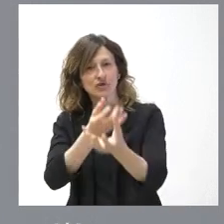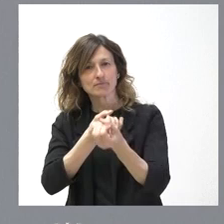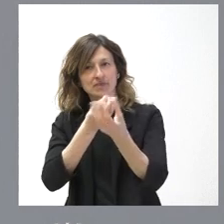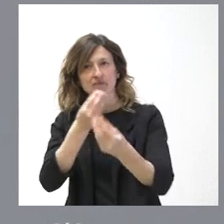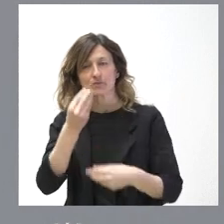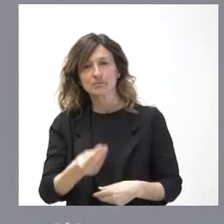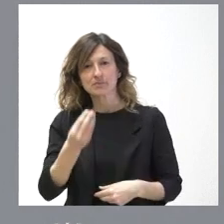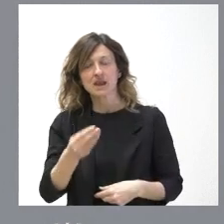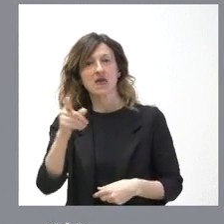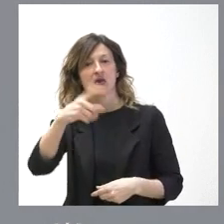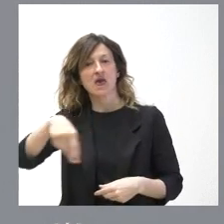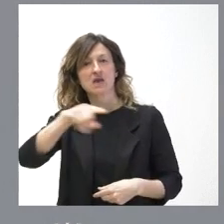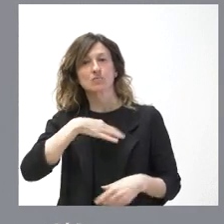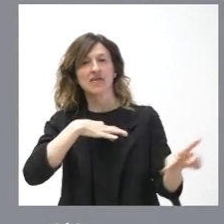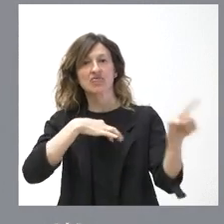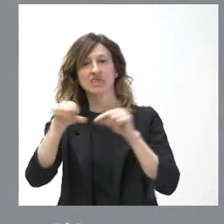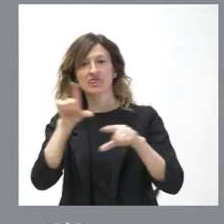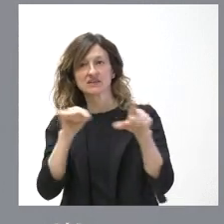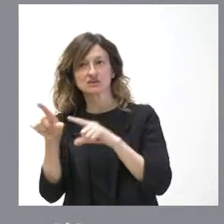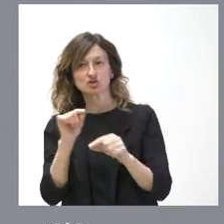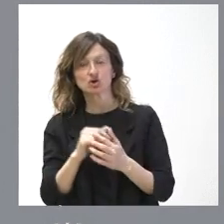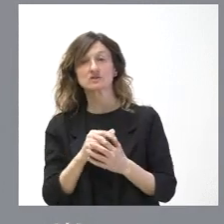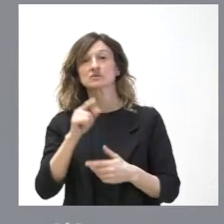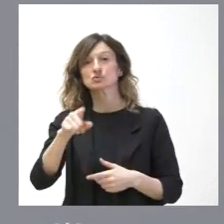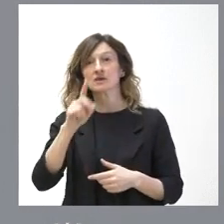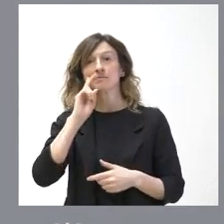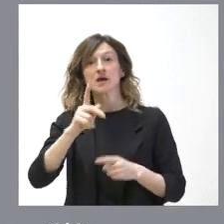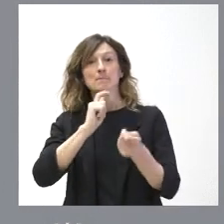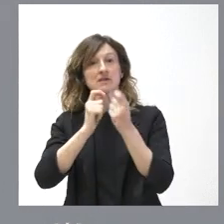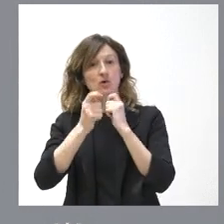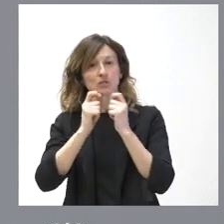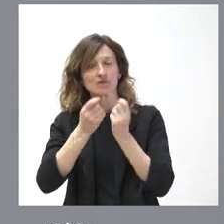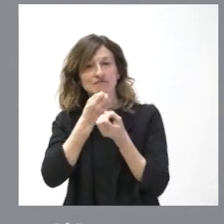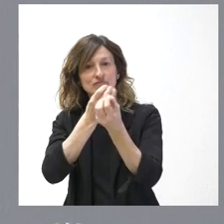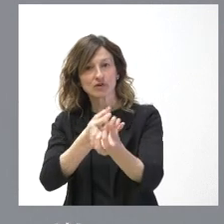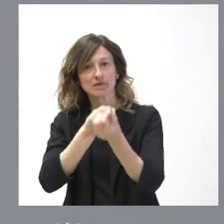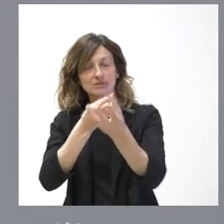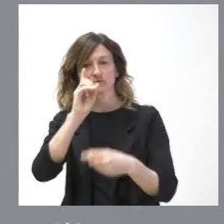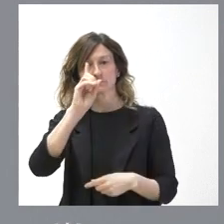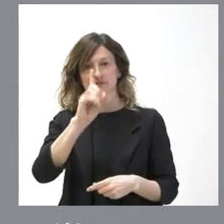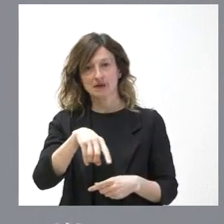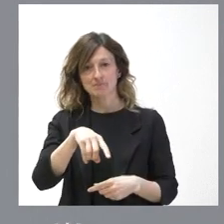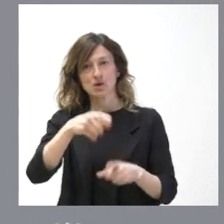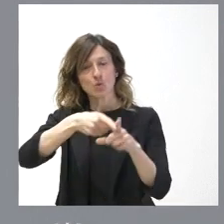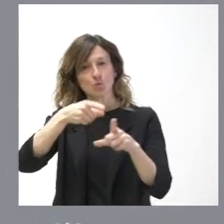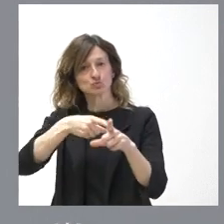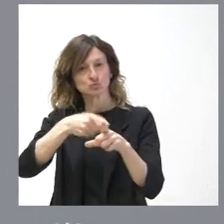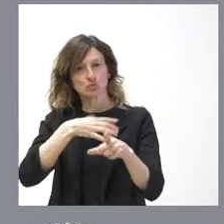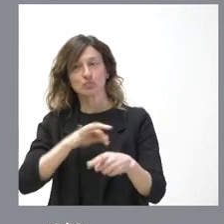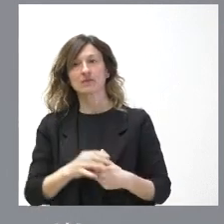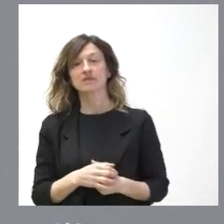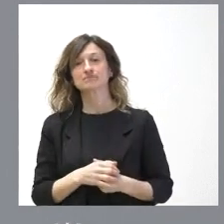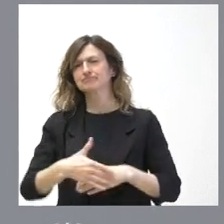ciudadanos que puedan tomar sus decisiones y, por tanto, para que ustedes, como medios de comunicación, dispongan de toda la información y puedan hacer uso de las mismas. Nos parece